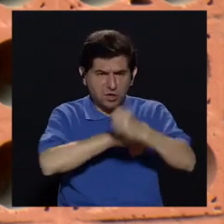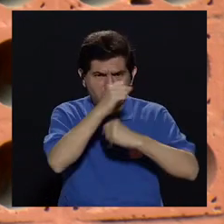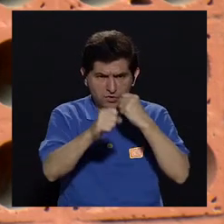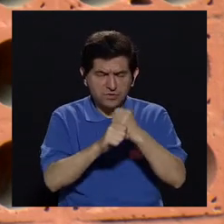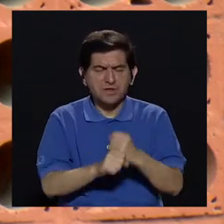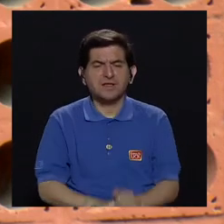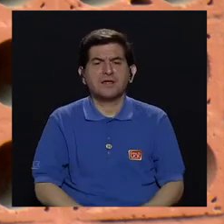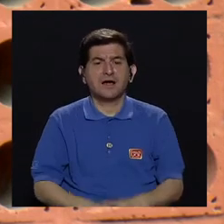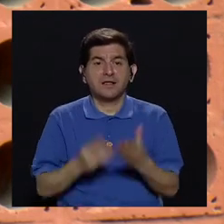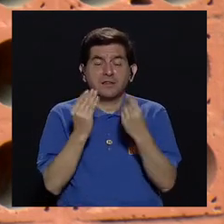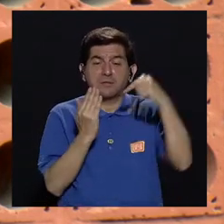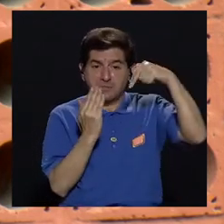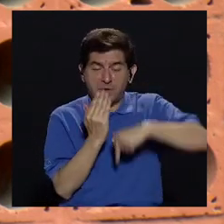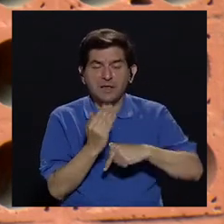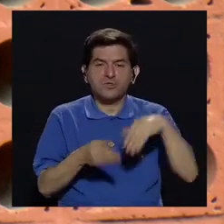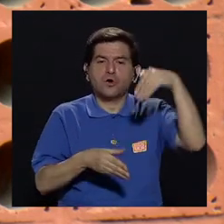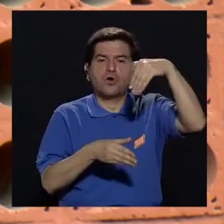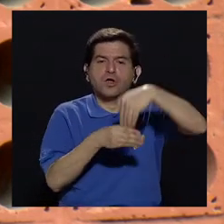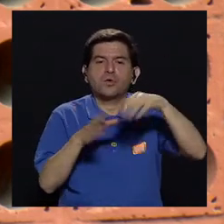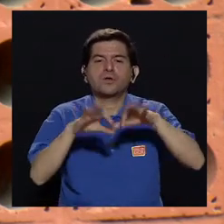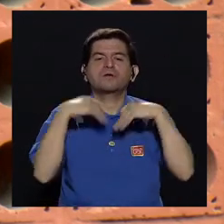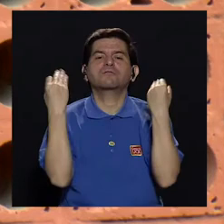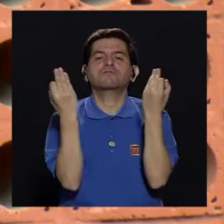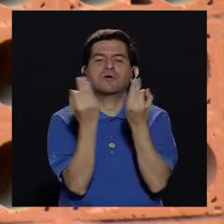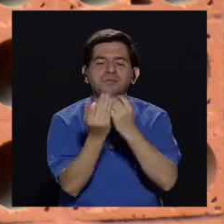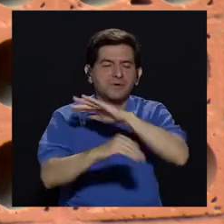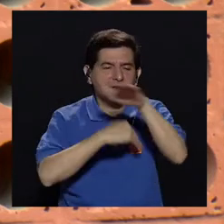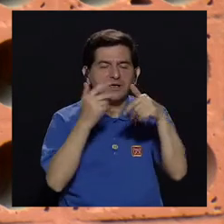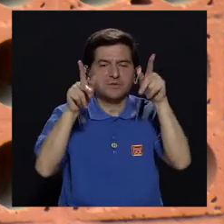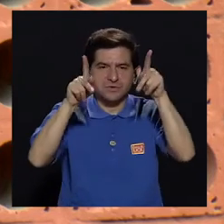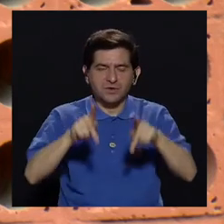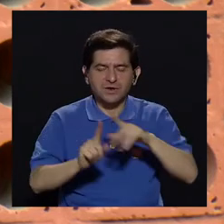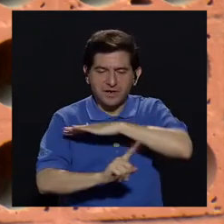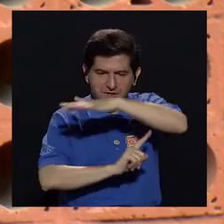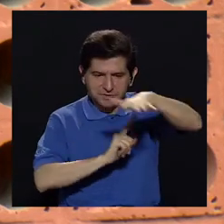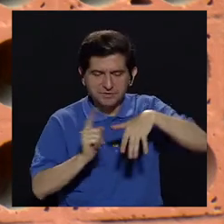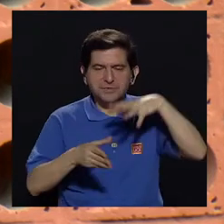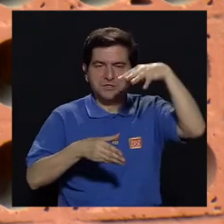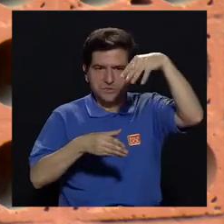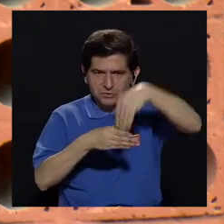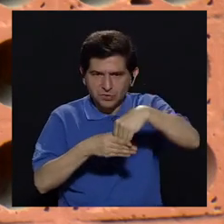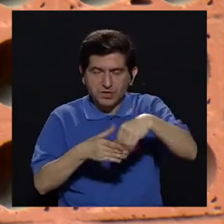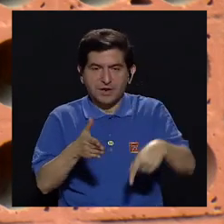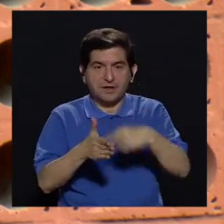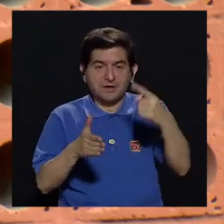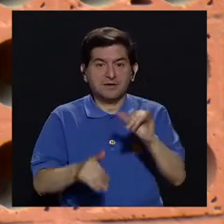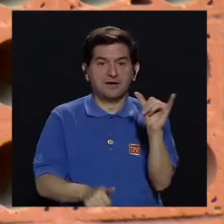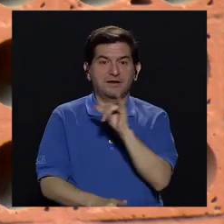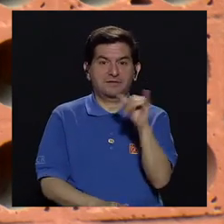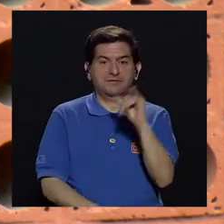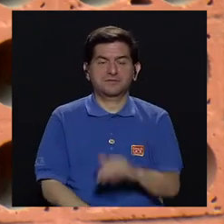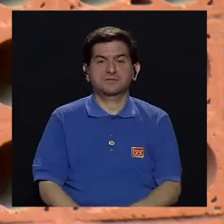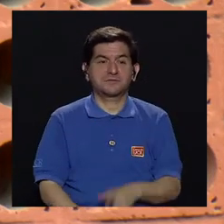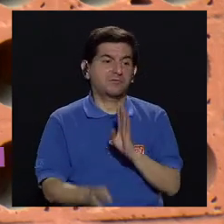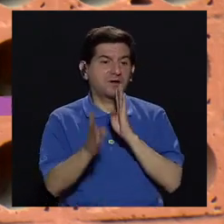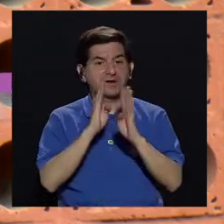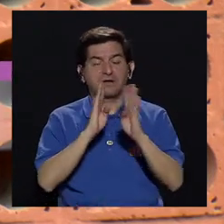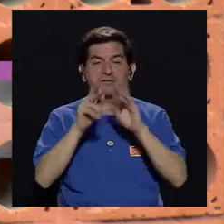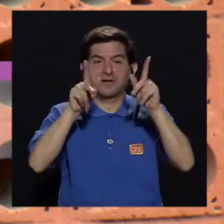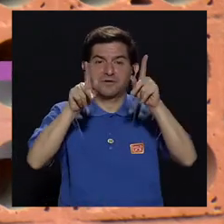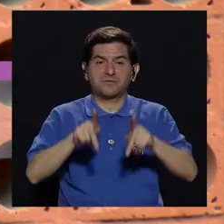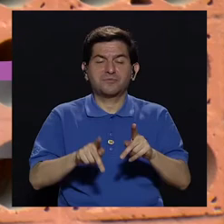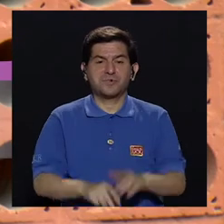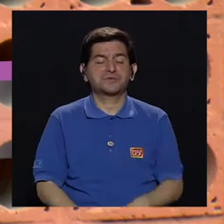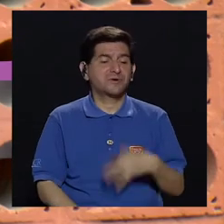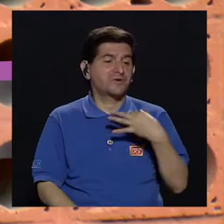incluimos a la familia. Entonces, vamos a trabajar con todas las personas que los están rodeando. Y, en algunos casos, también tenemos que hablar con